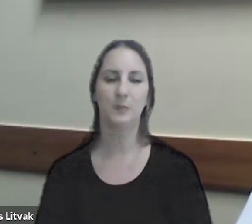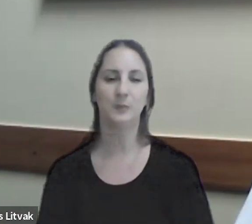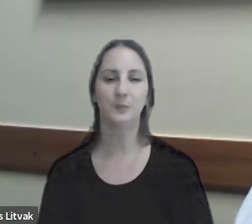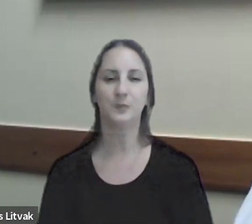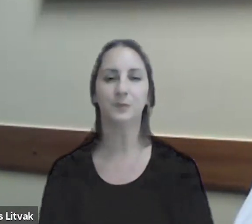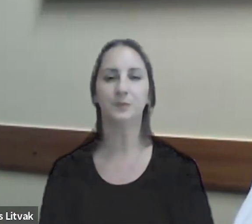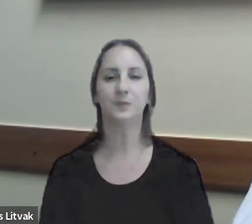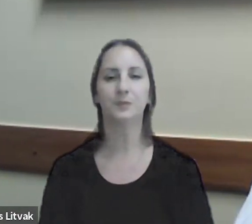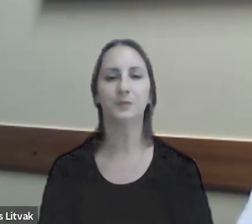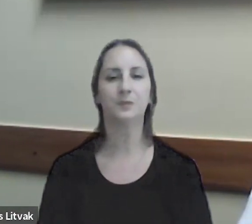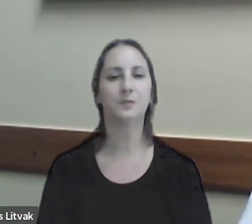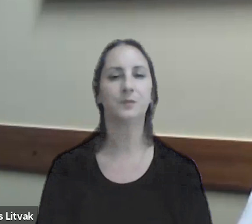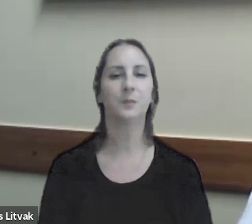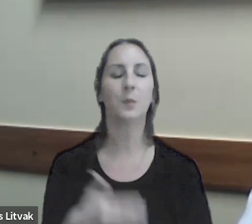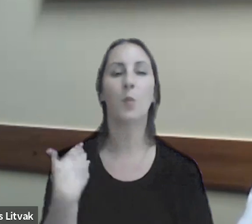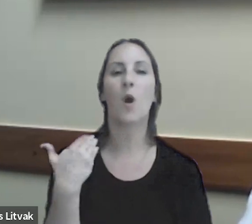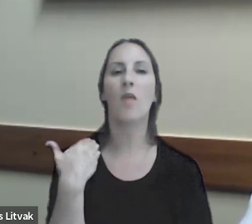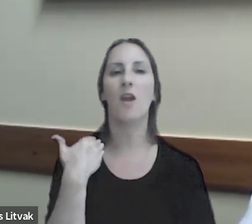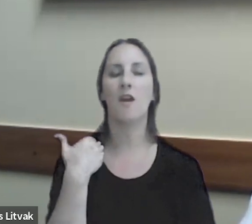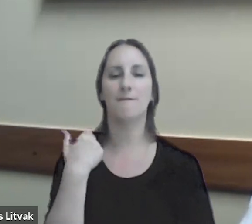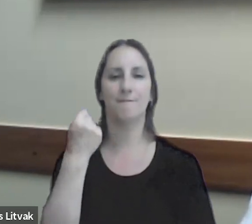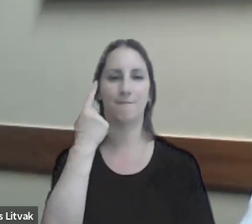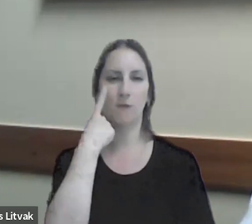permita medir lo más